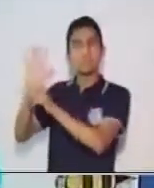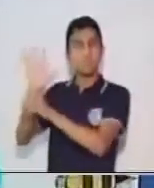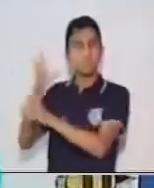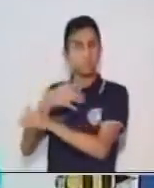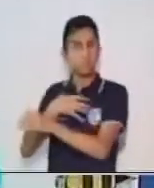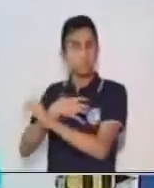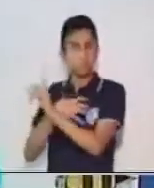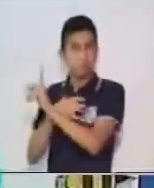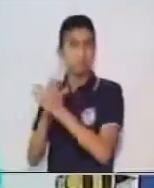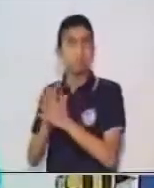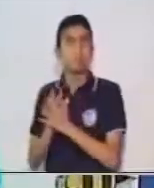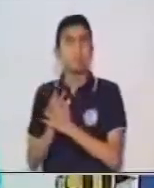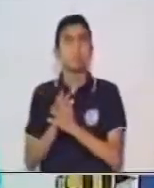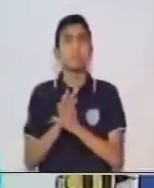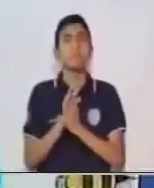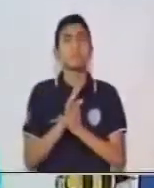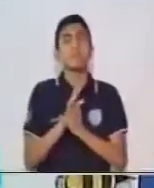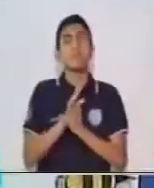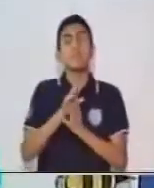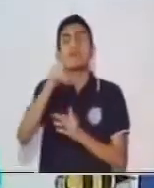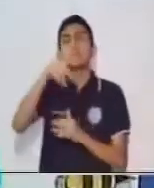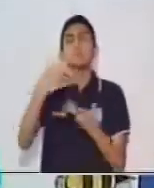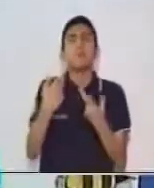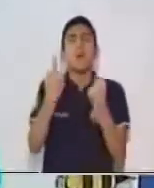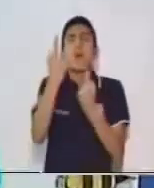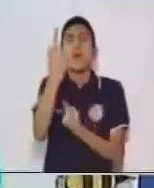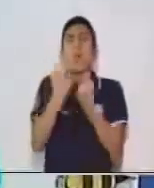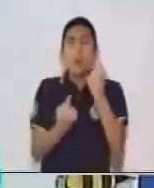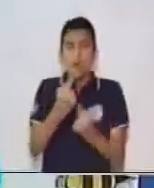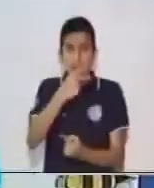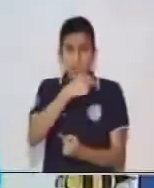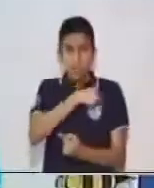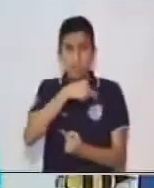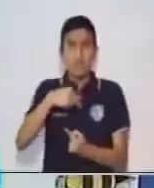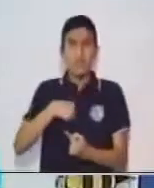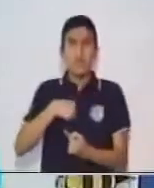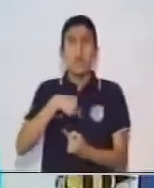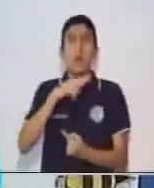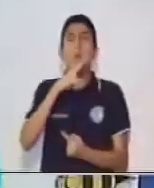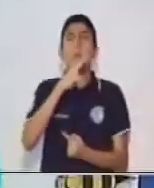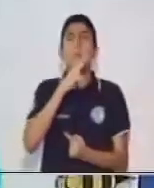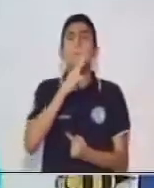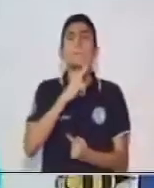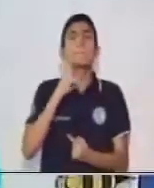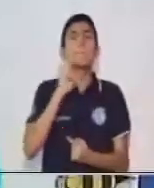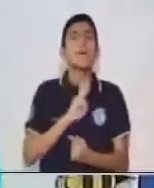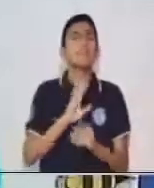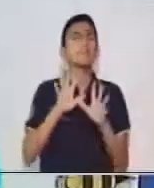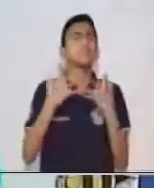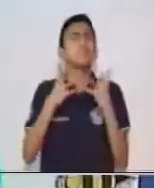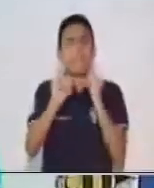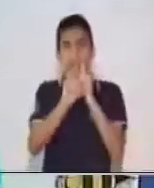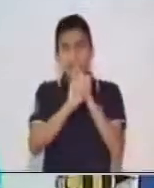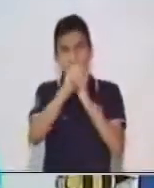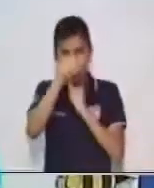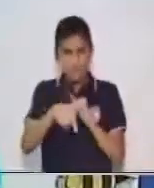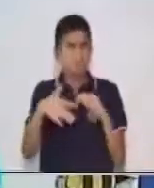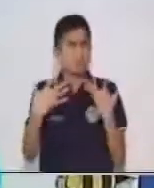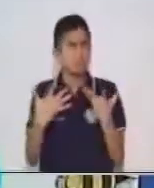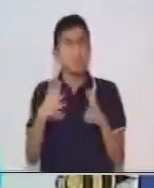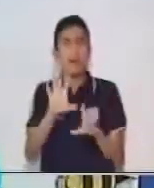en esta oración, en esta proposición, ¿Cuál es nuestro verbo? Lo vamos a identificar, entonces,